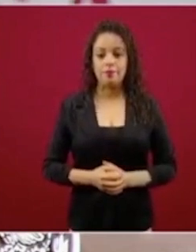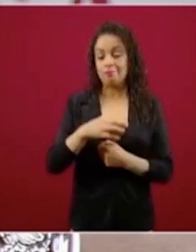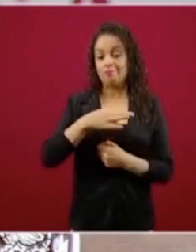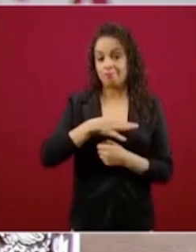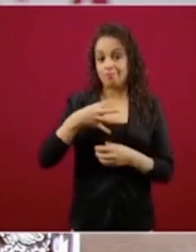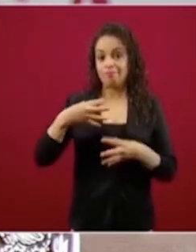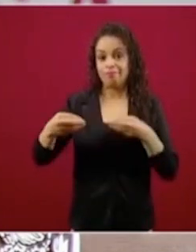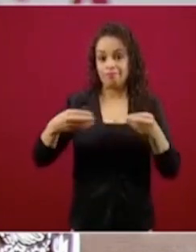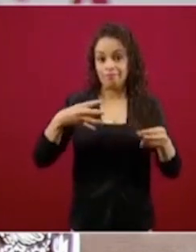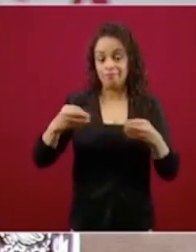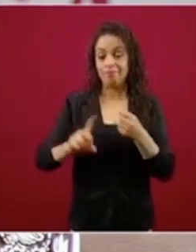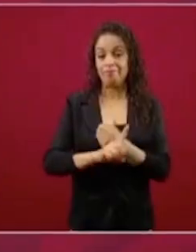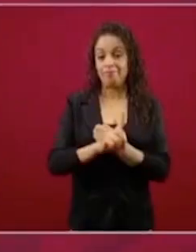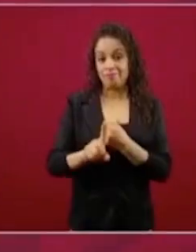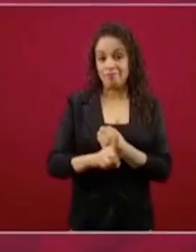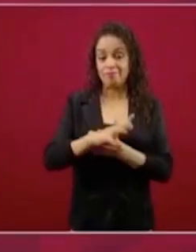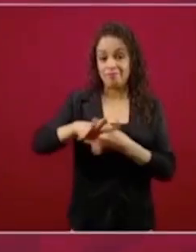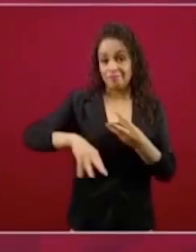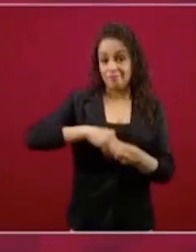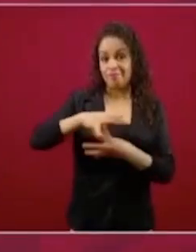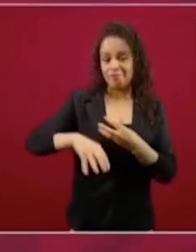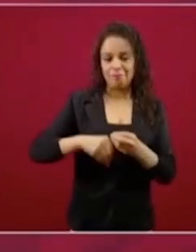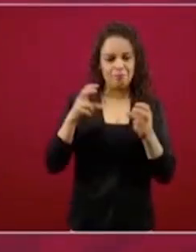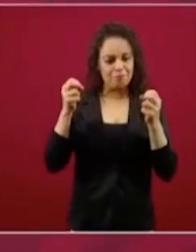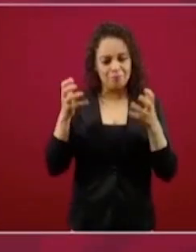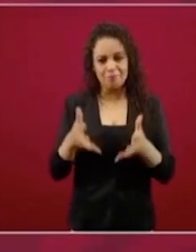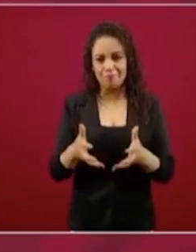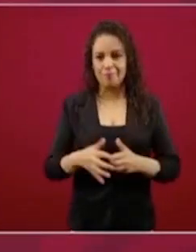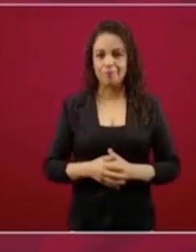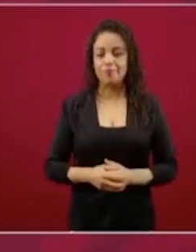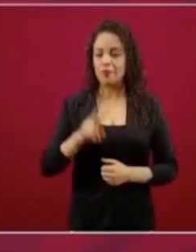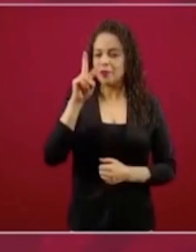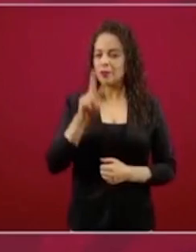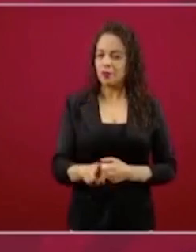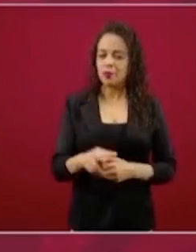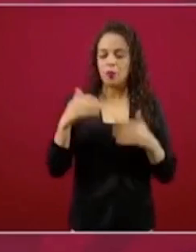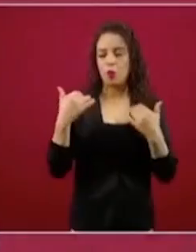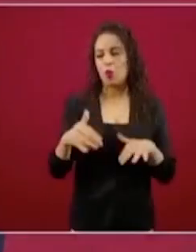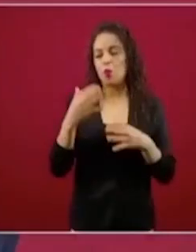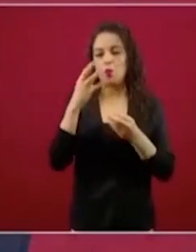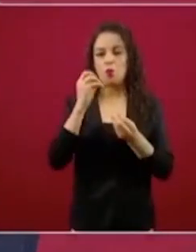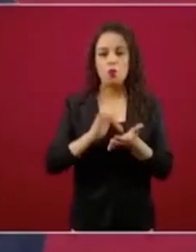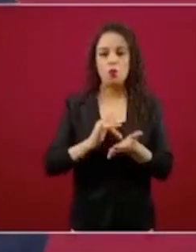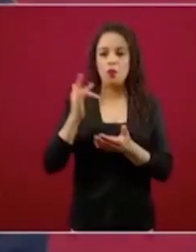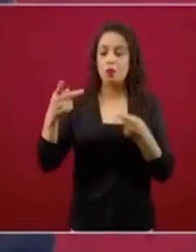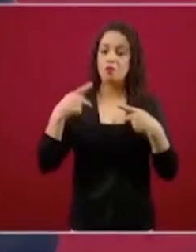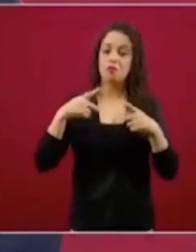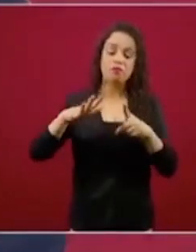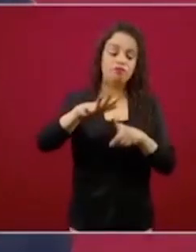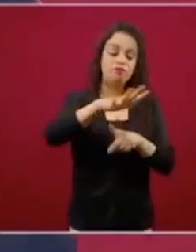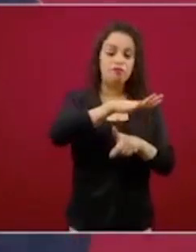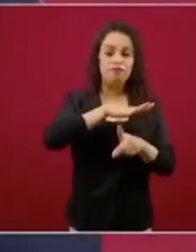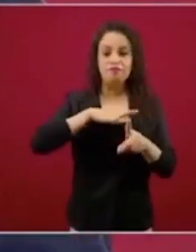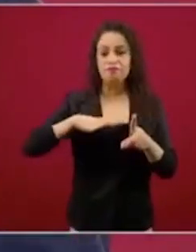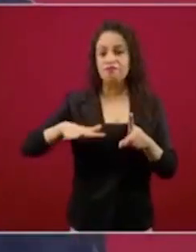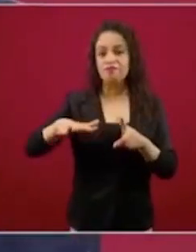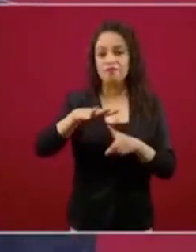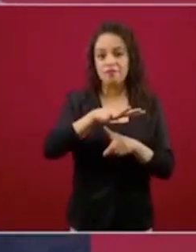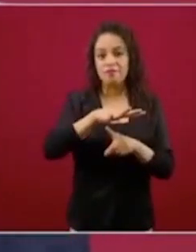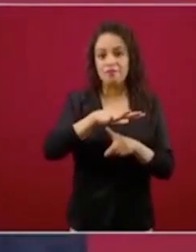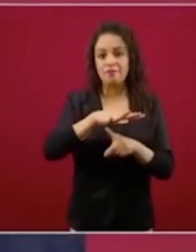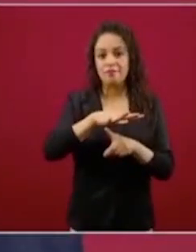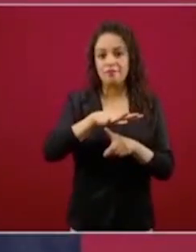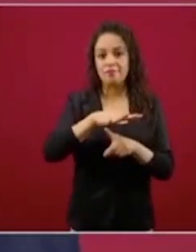Y esto lo tengo que agradecer mucho también a los ciudadanos, porque están